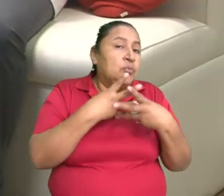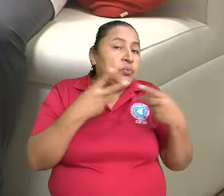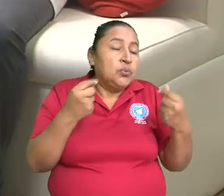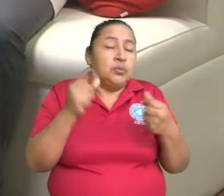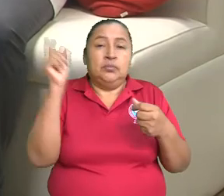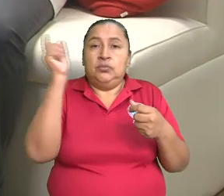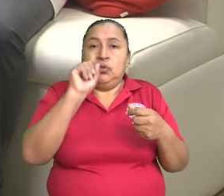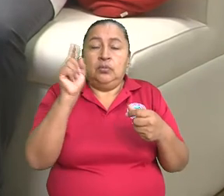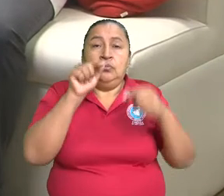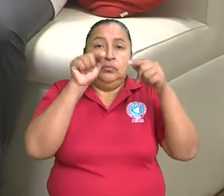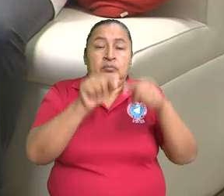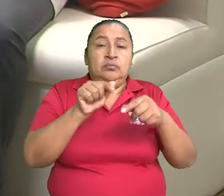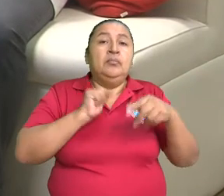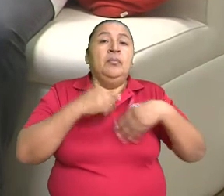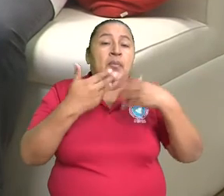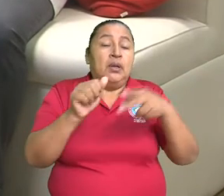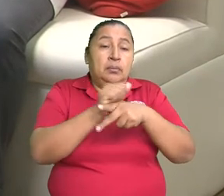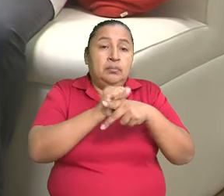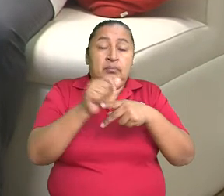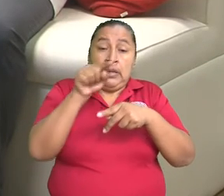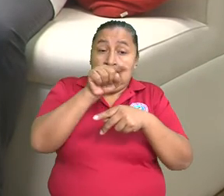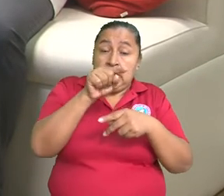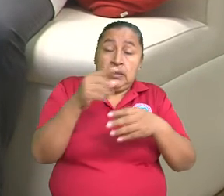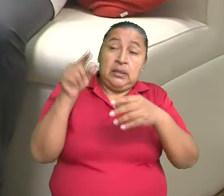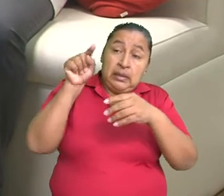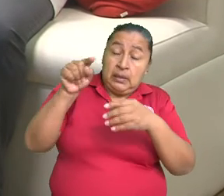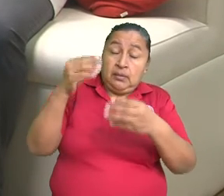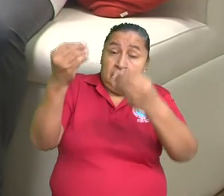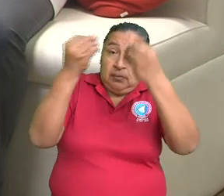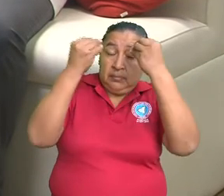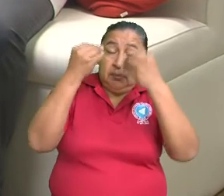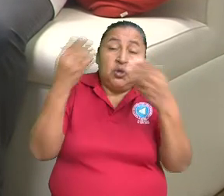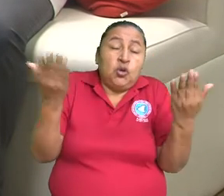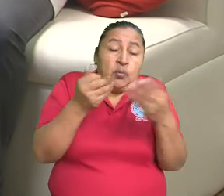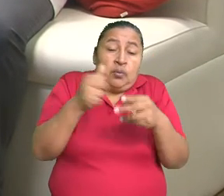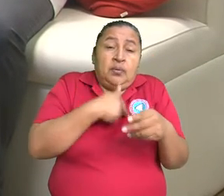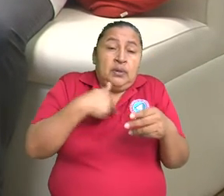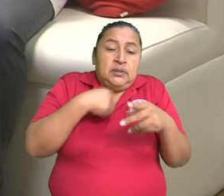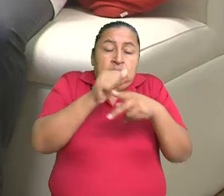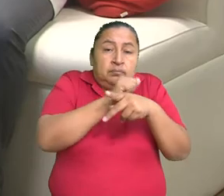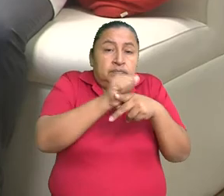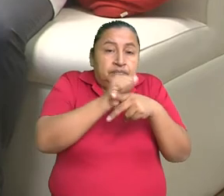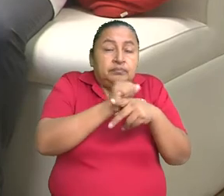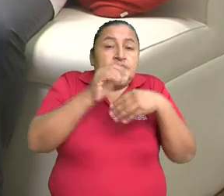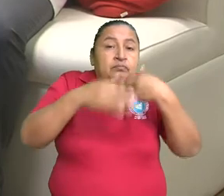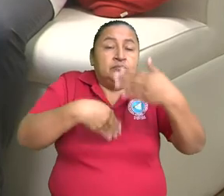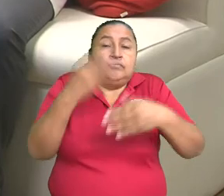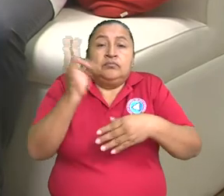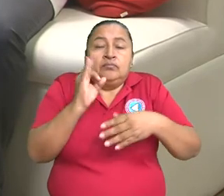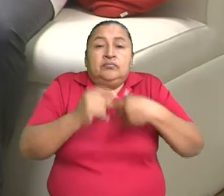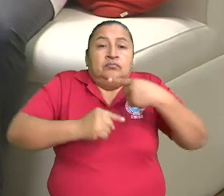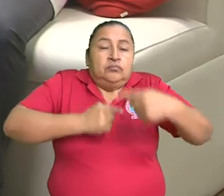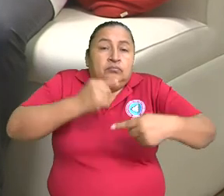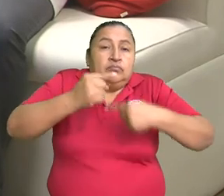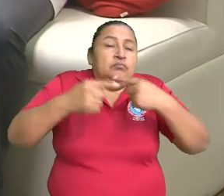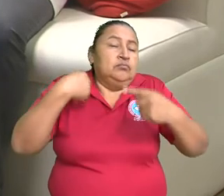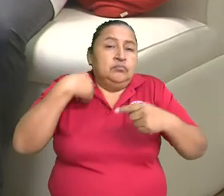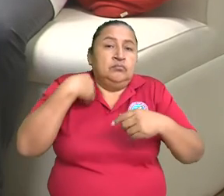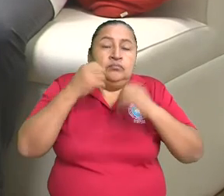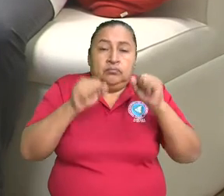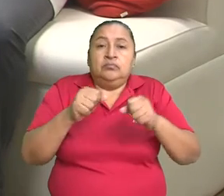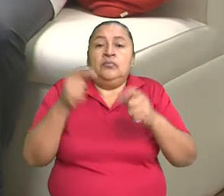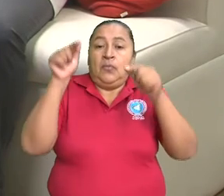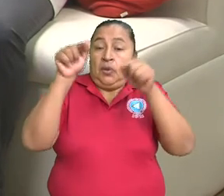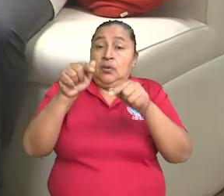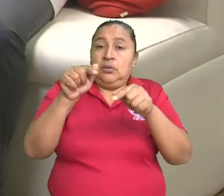facial en las terapias, sino es que para enseñarle al paciente cómo son los ejercicios que tiene que estar haciendo de manera constante. Ya. Entonces,